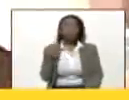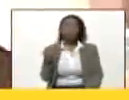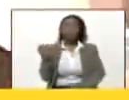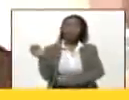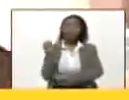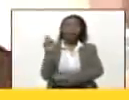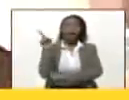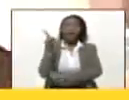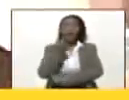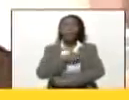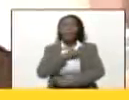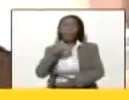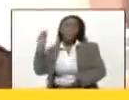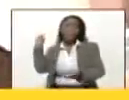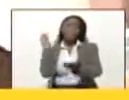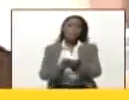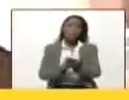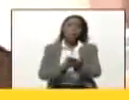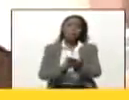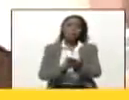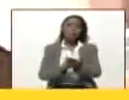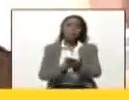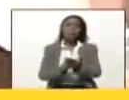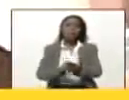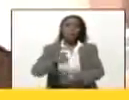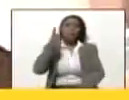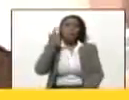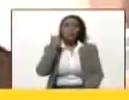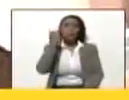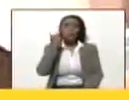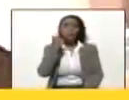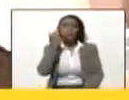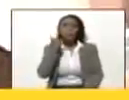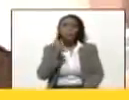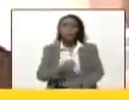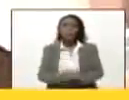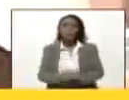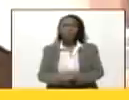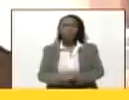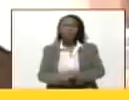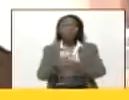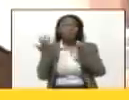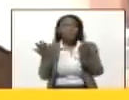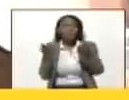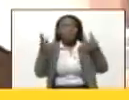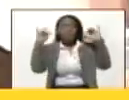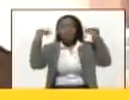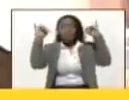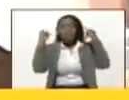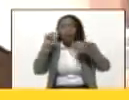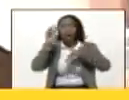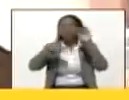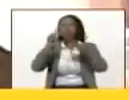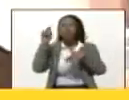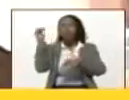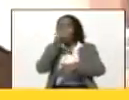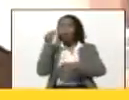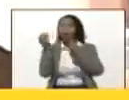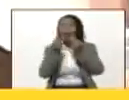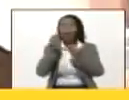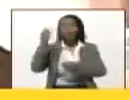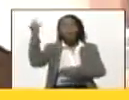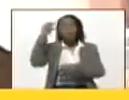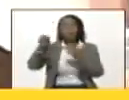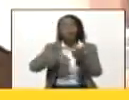en España se impuso la costumbre de celebrar el 12 de octubre como el día